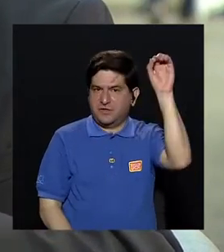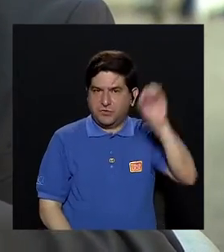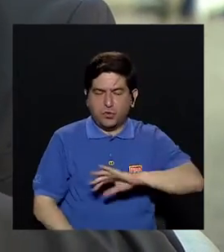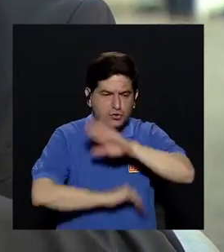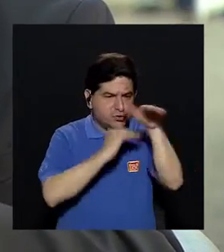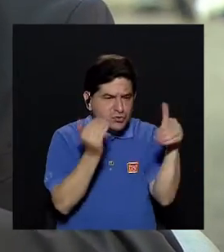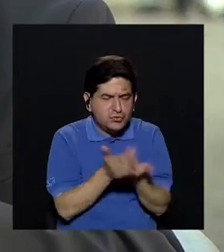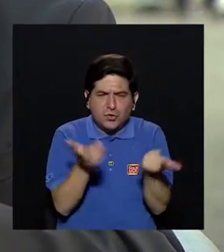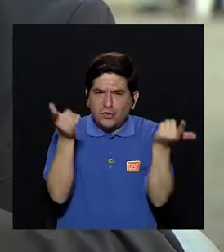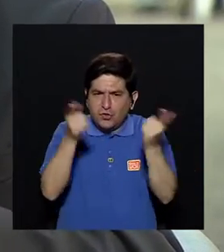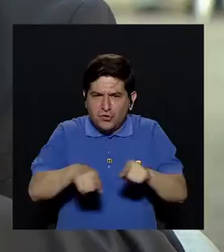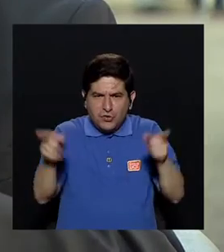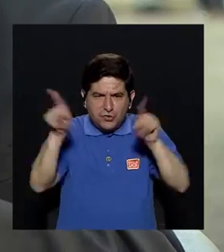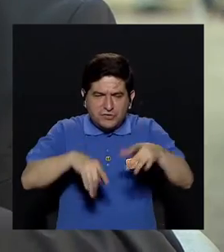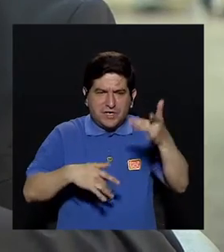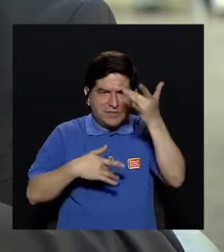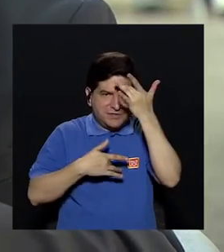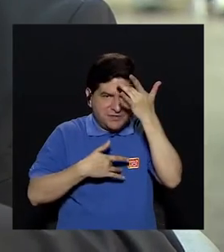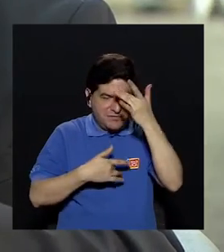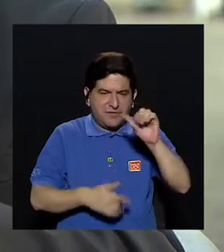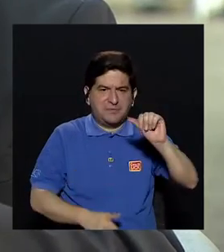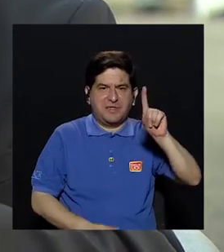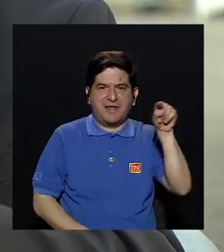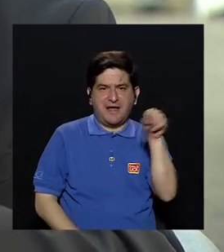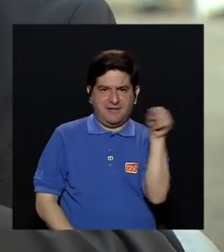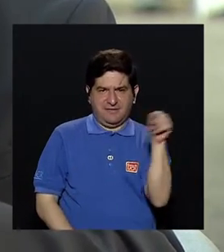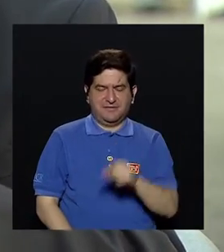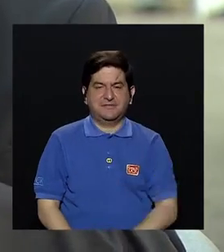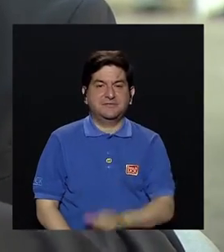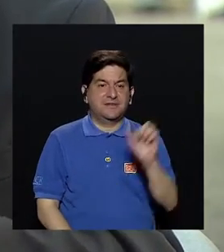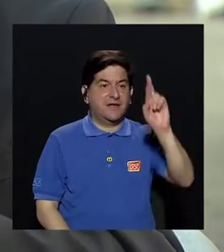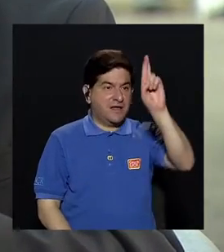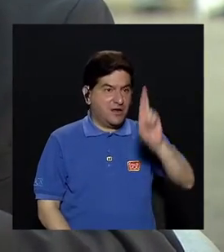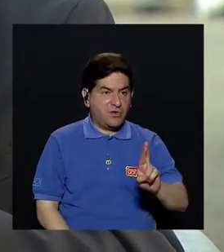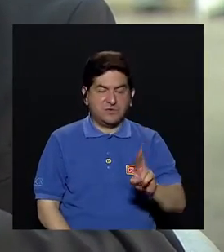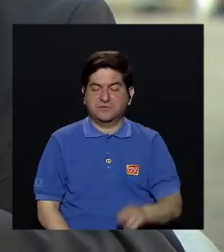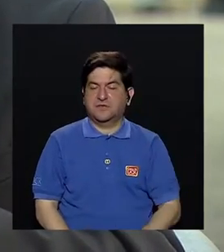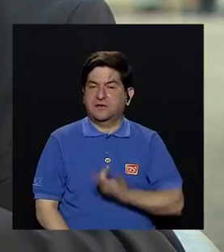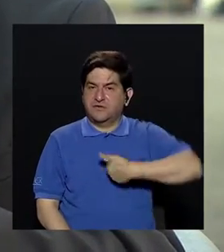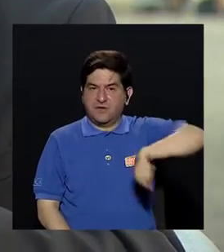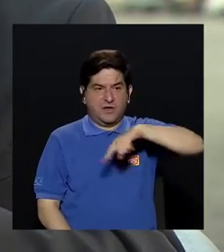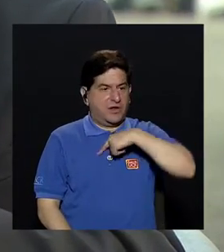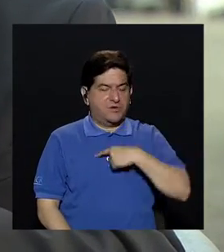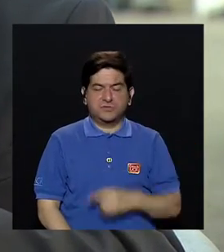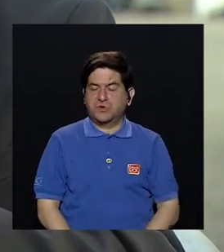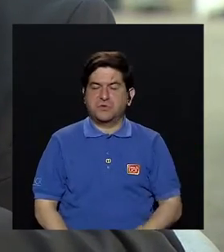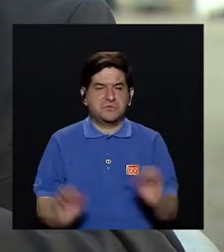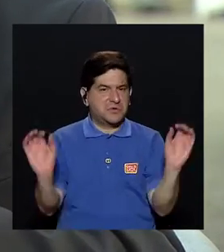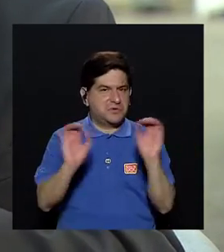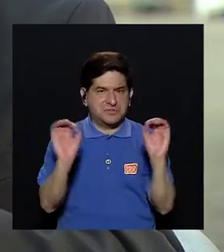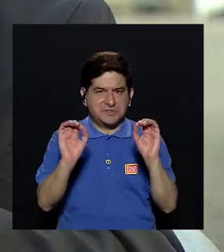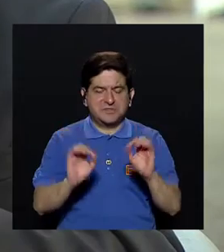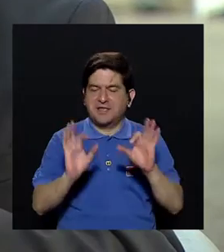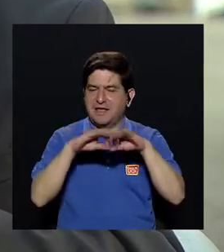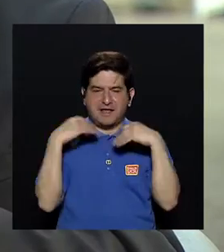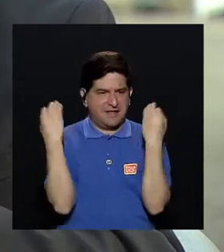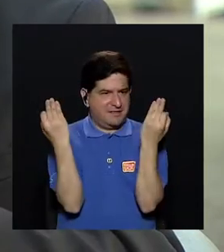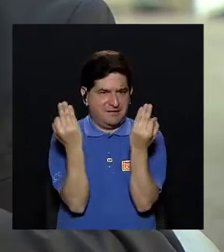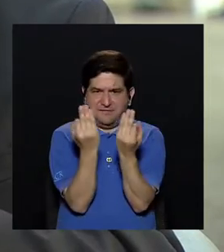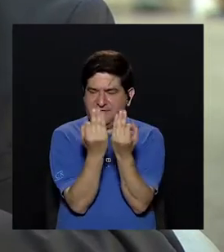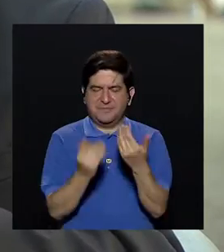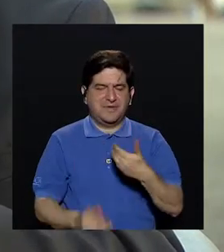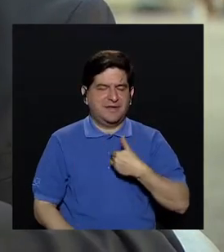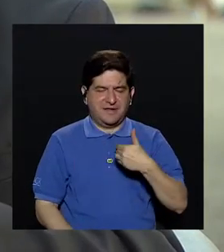% de todos los casos de enfermedad de Alzheimer. En Costa Rica no hemos descrito ninguna familia